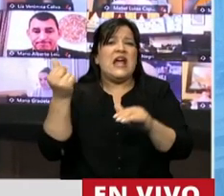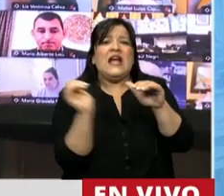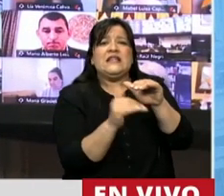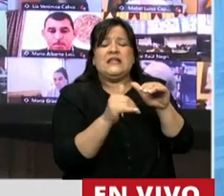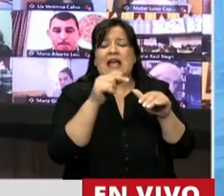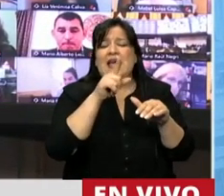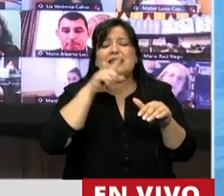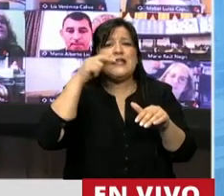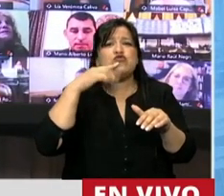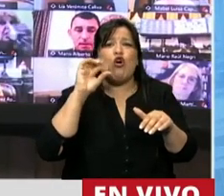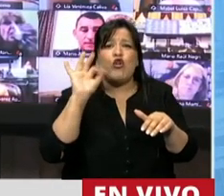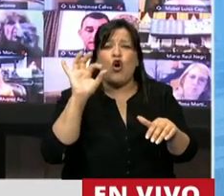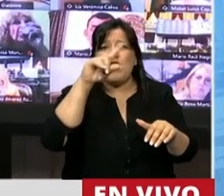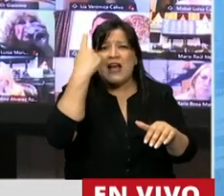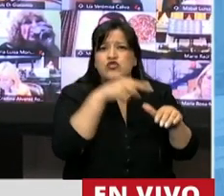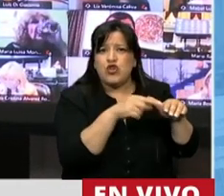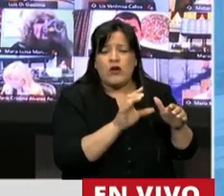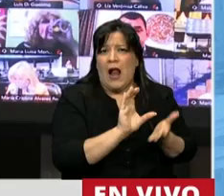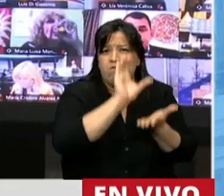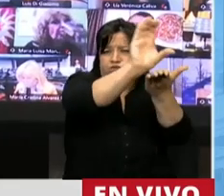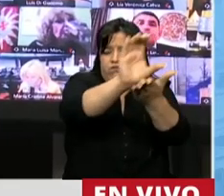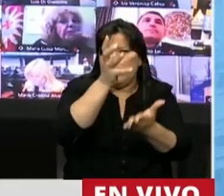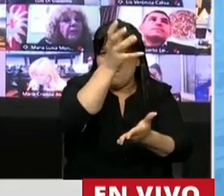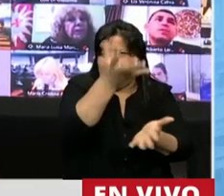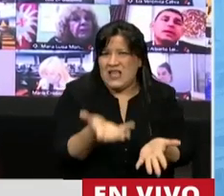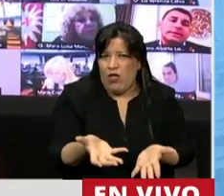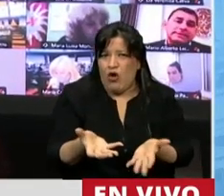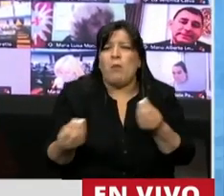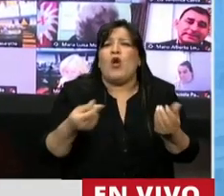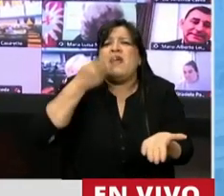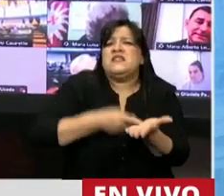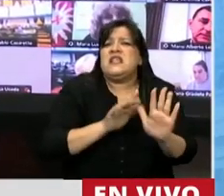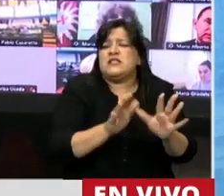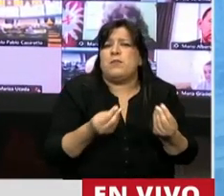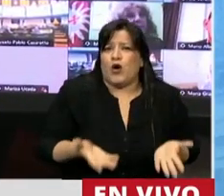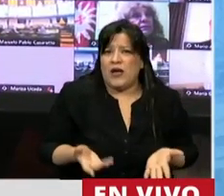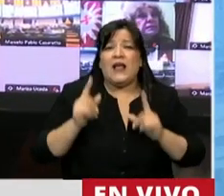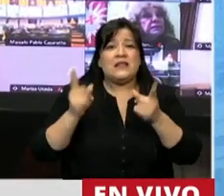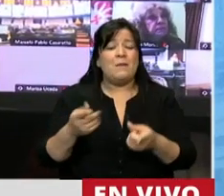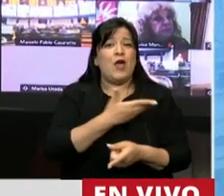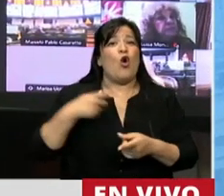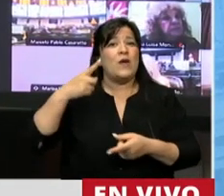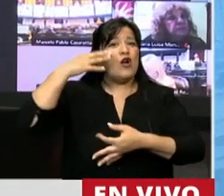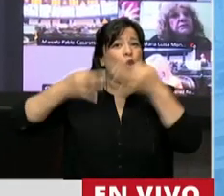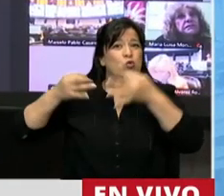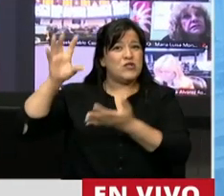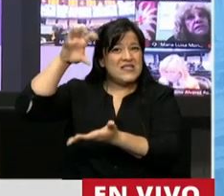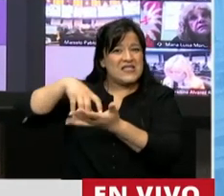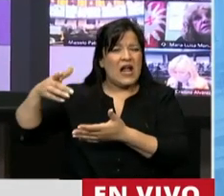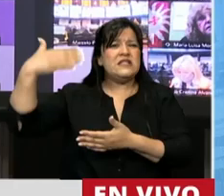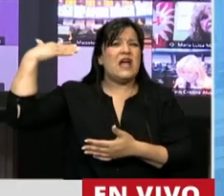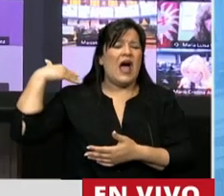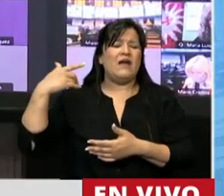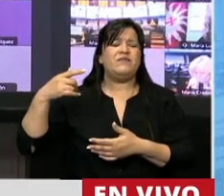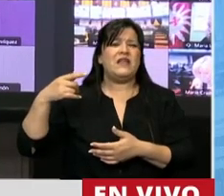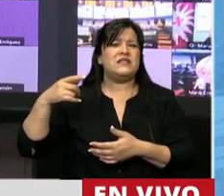más allá de la coparticipación. ¿Y qué decir de cuando un gobierno un gobierno justicialista privatizó las jubilaciones allá por